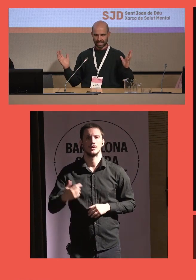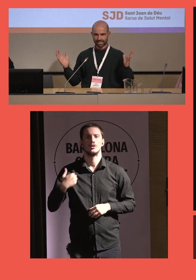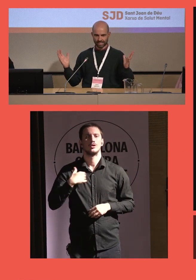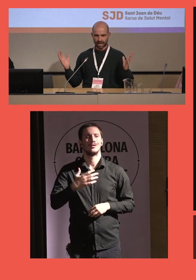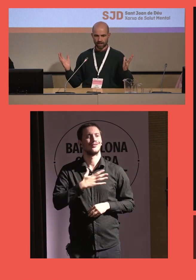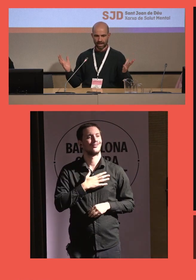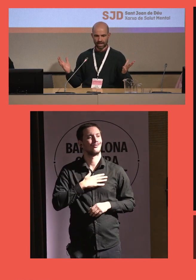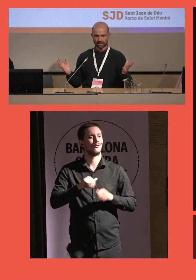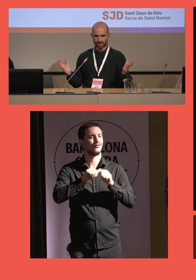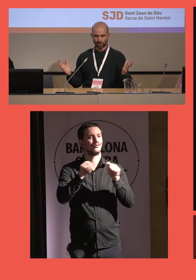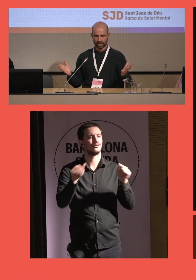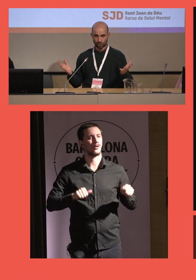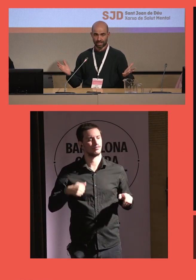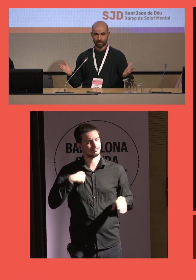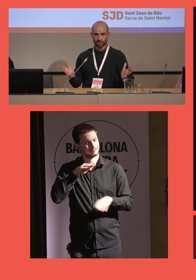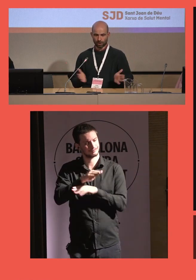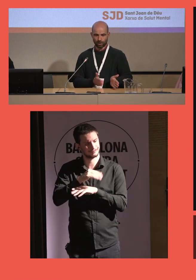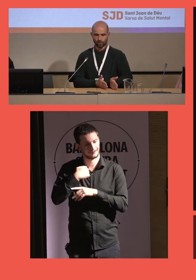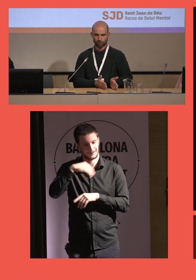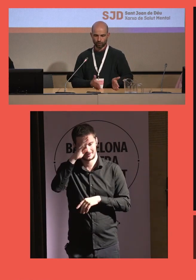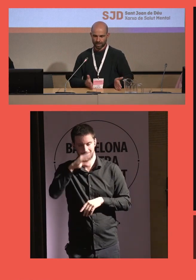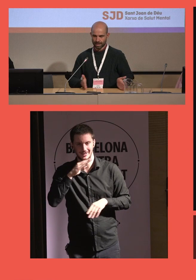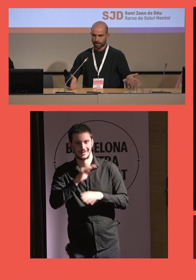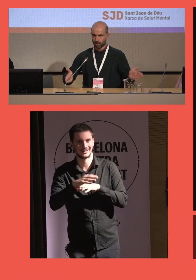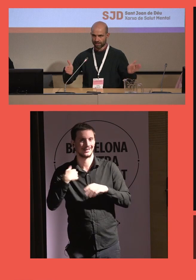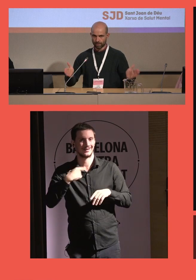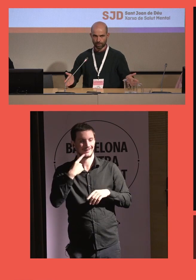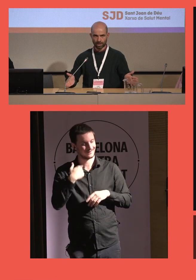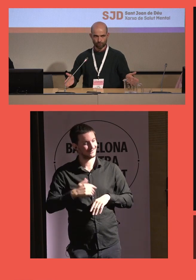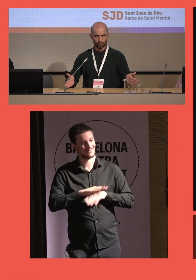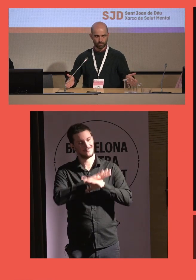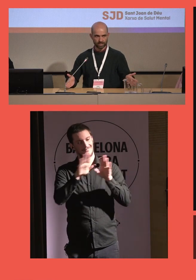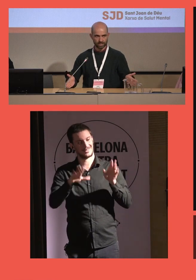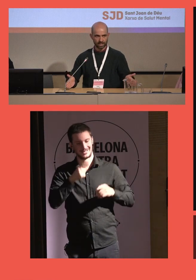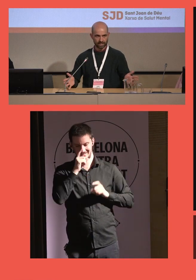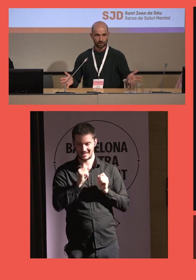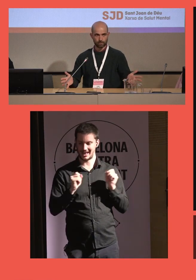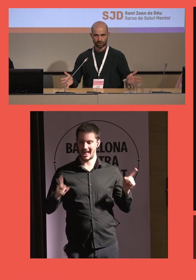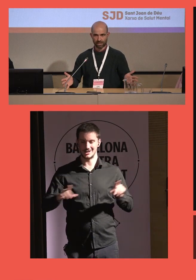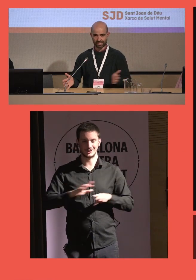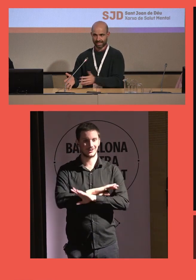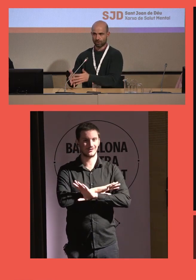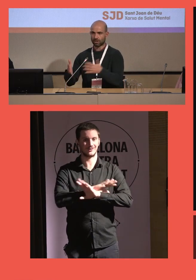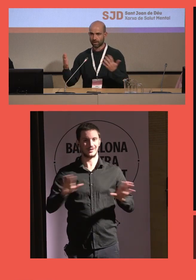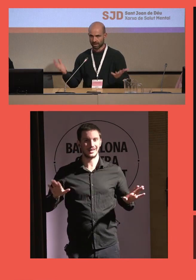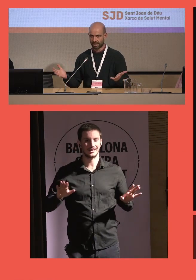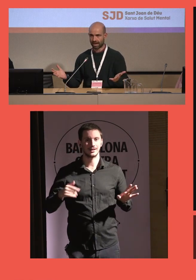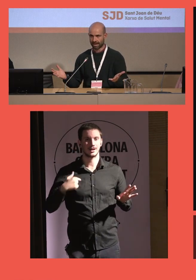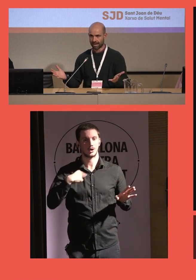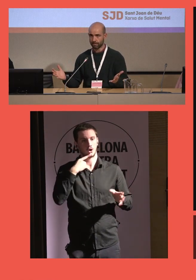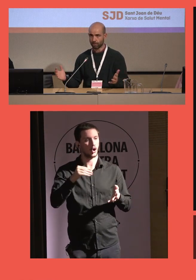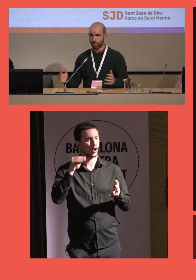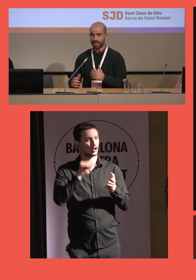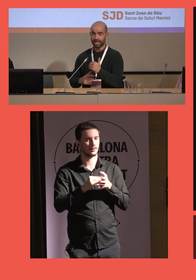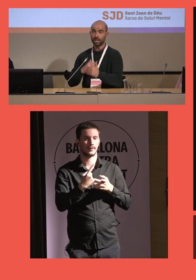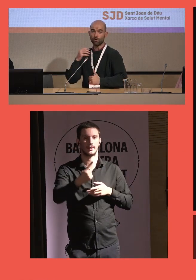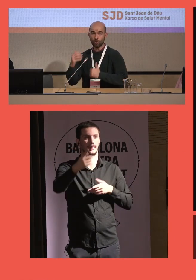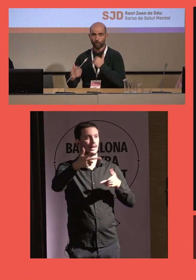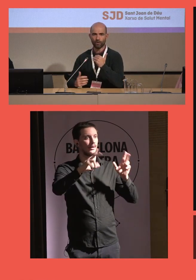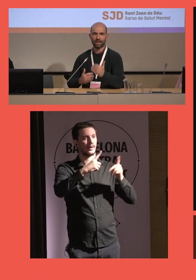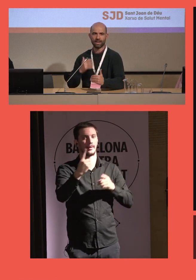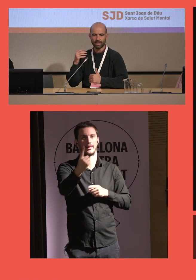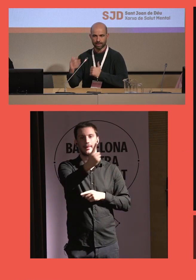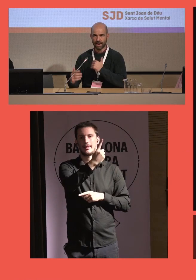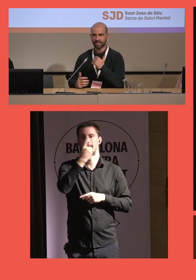no es paternalista en el sentido de que nos da miedo que cuando nosotros finalicemos la intervención a los doce meses estas personas se queden otra vez en el limbo y